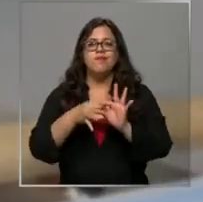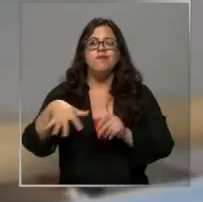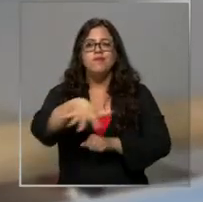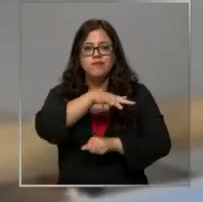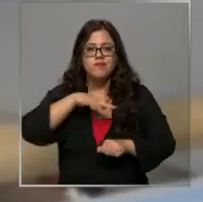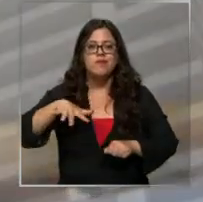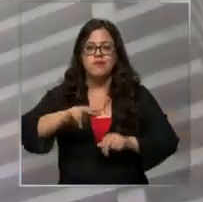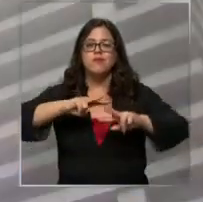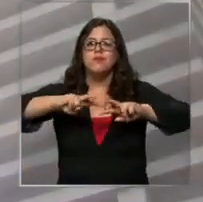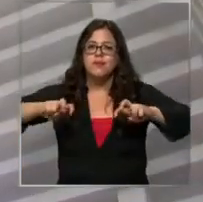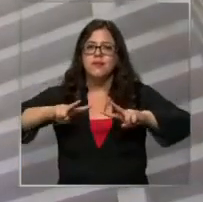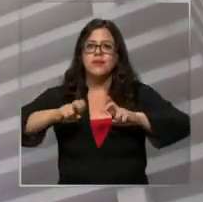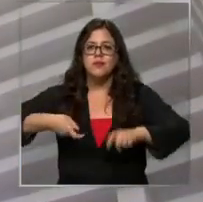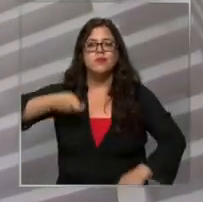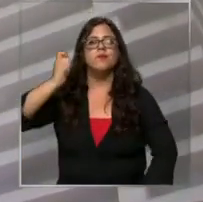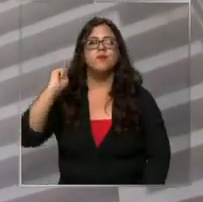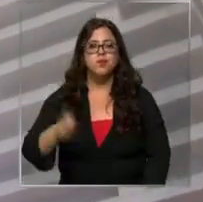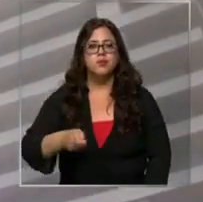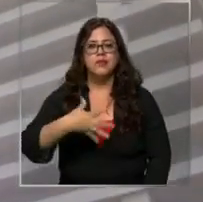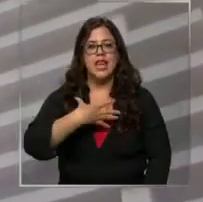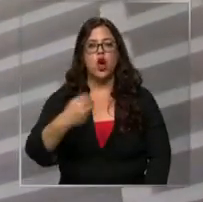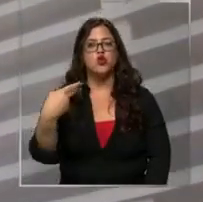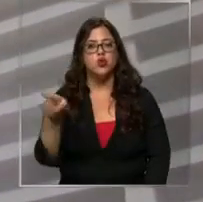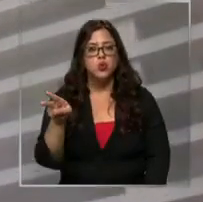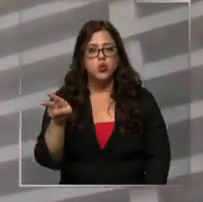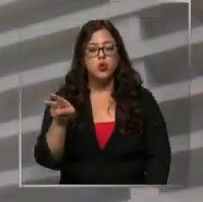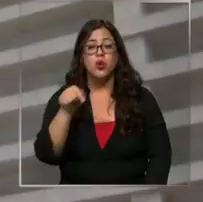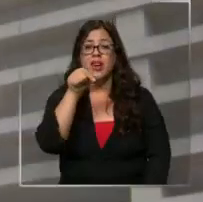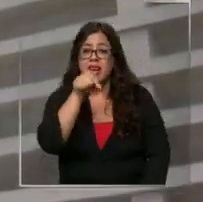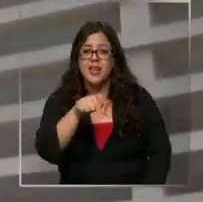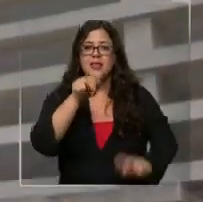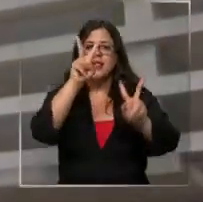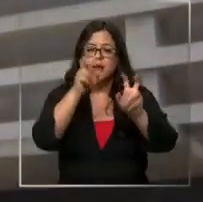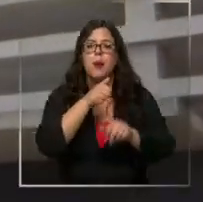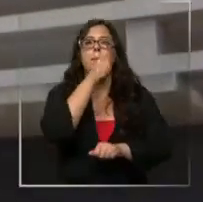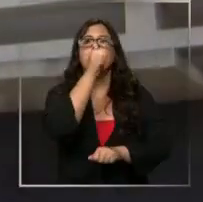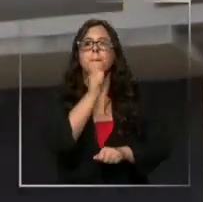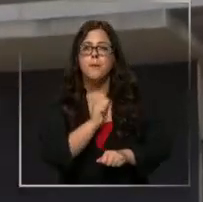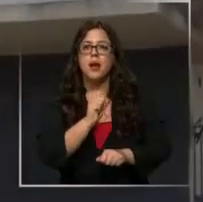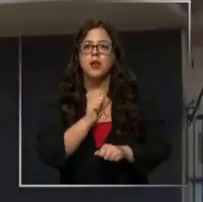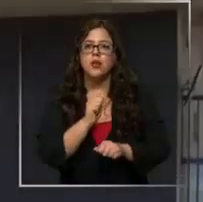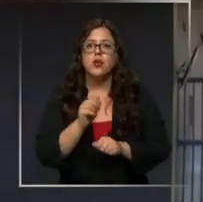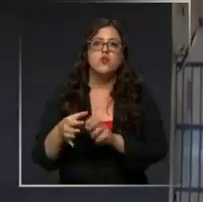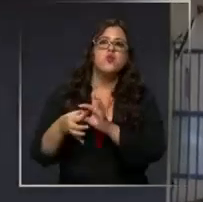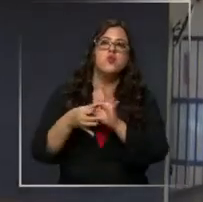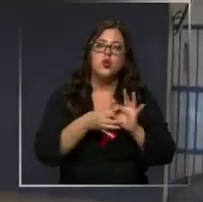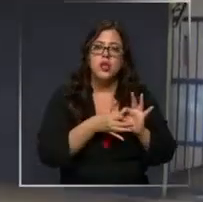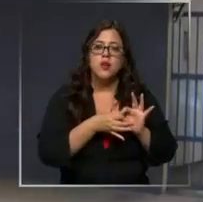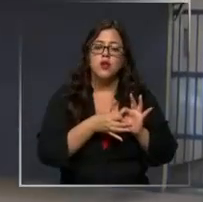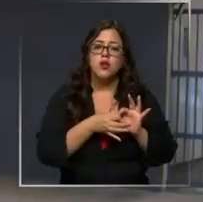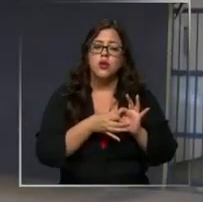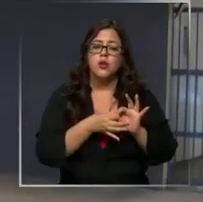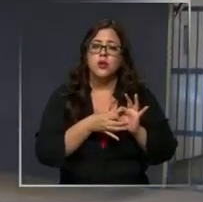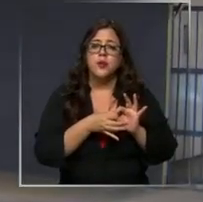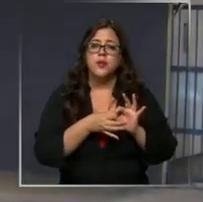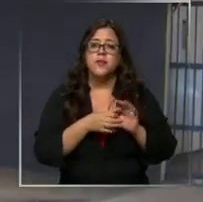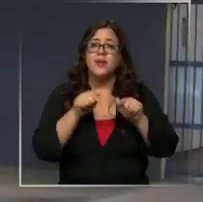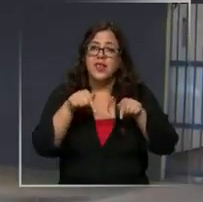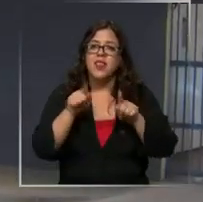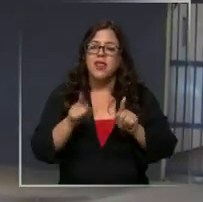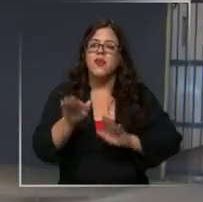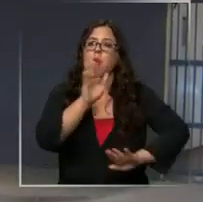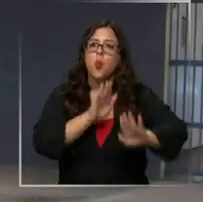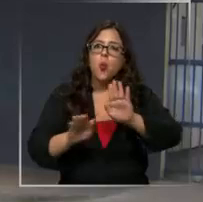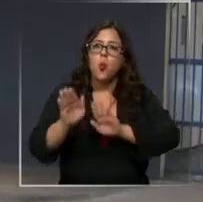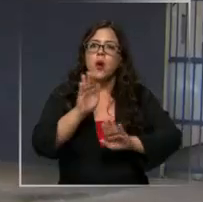cuales fue investigado y condenado su hijo Martín. Esta causa está bajo reserva precisamente porque aquí se debe resguardar